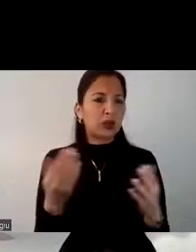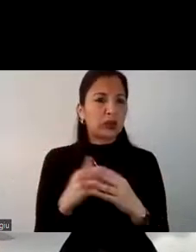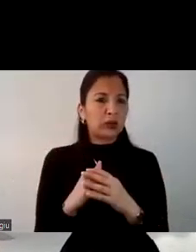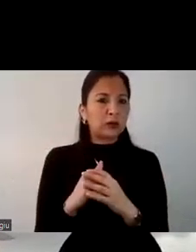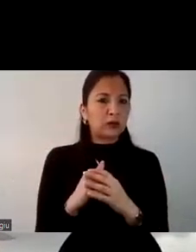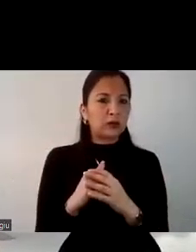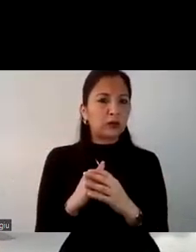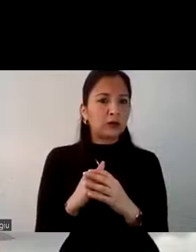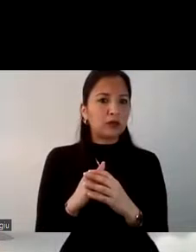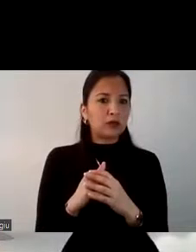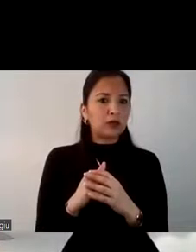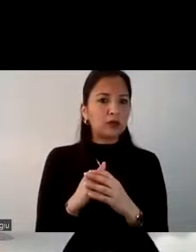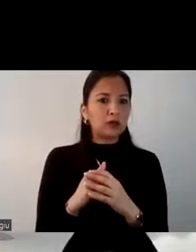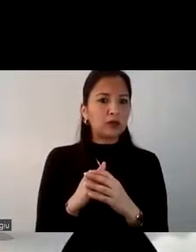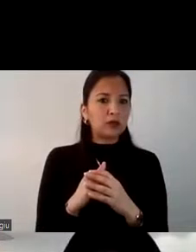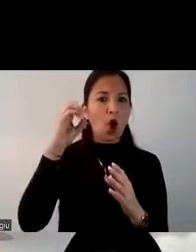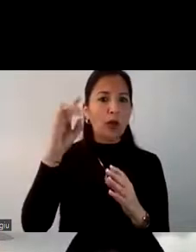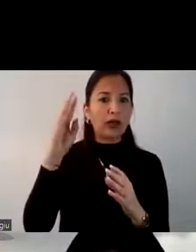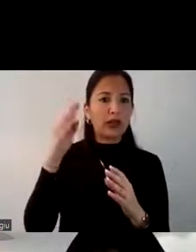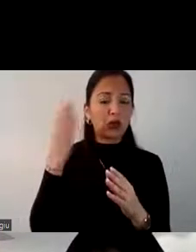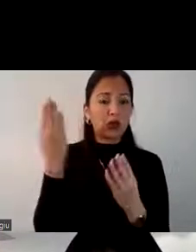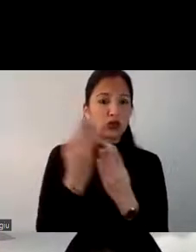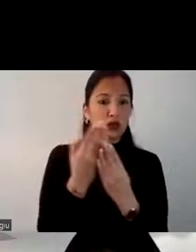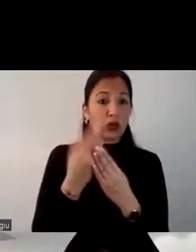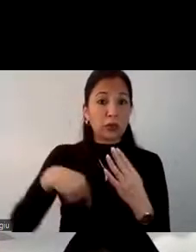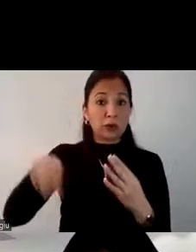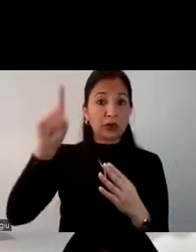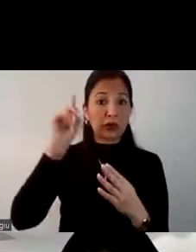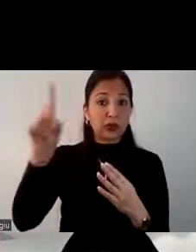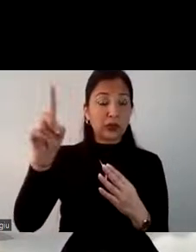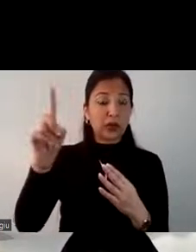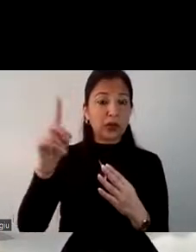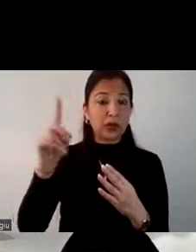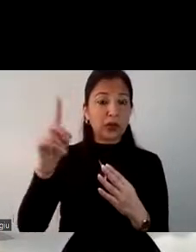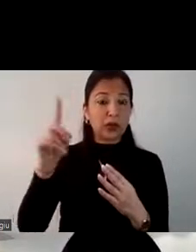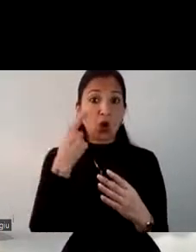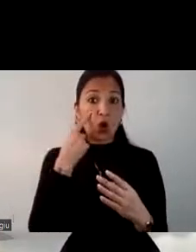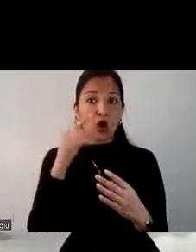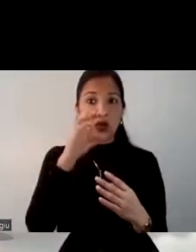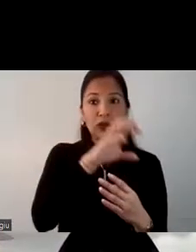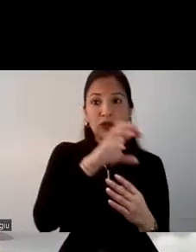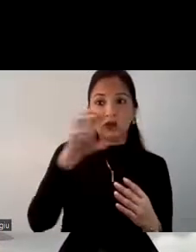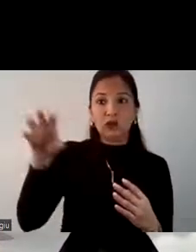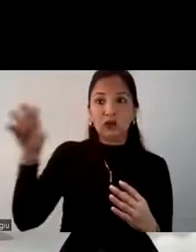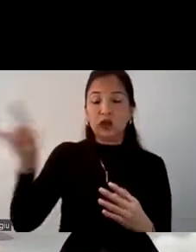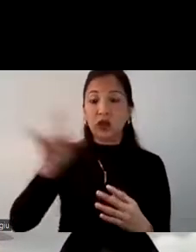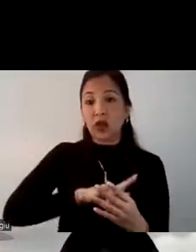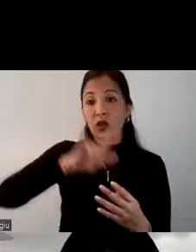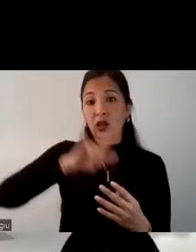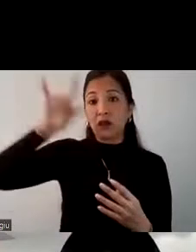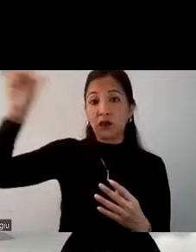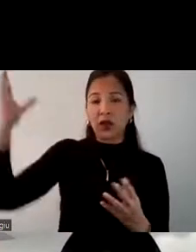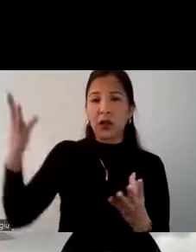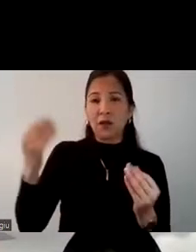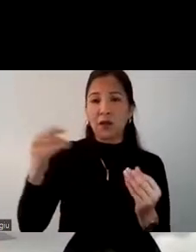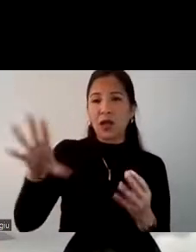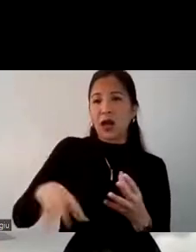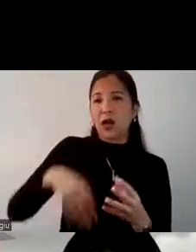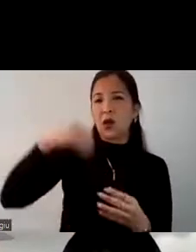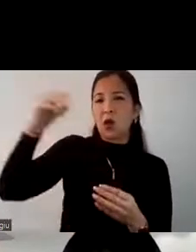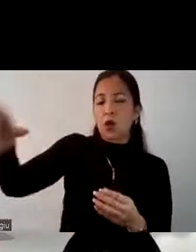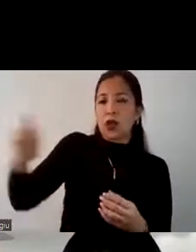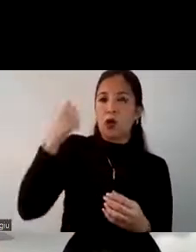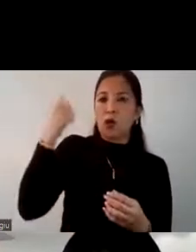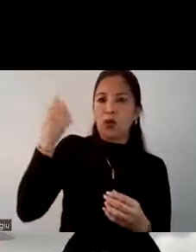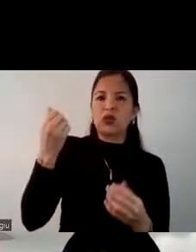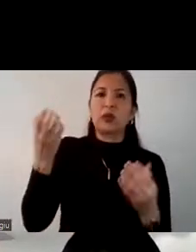vamos a tener los objetivos del estudio. El principal es conocer los segmentos de viaje con mayor oportunidad de recuperación a fin